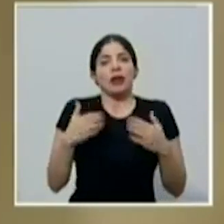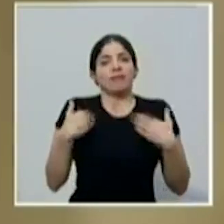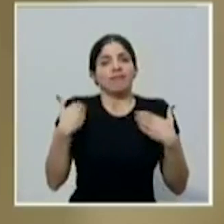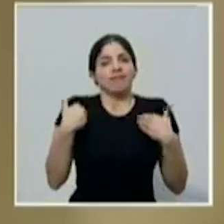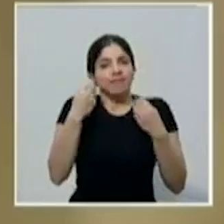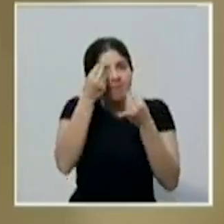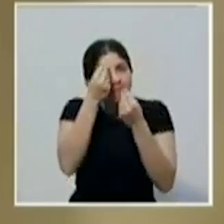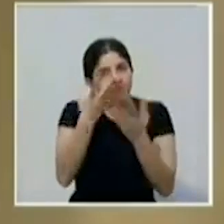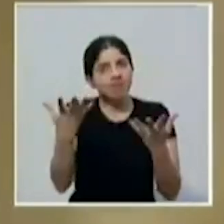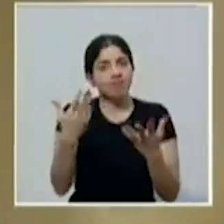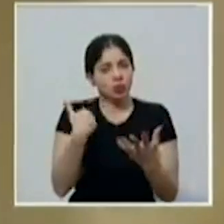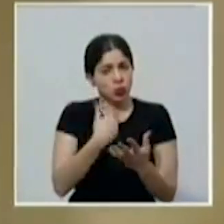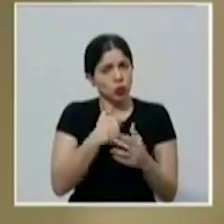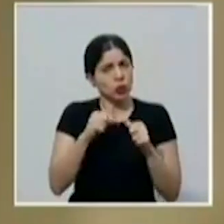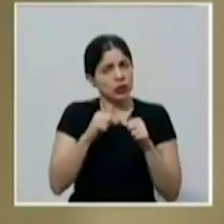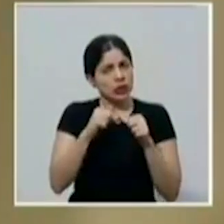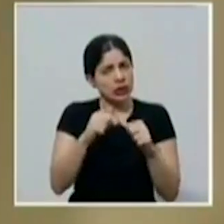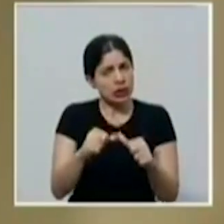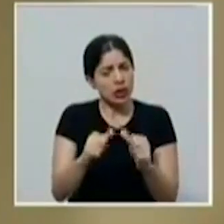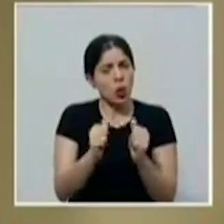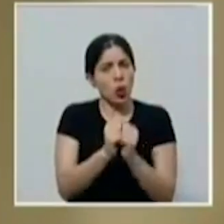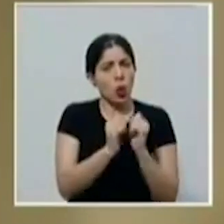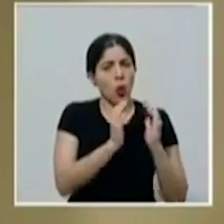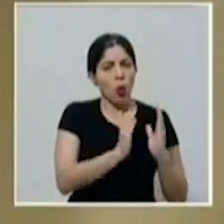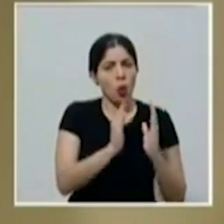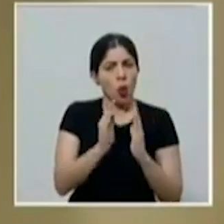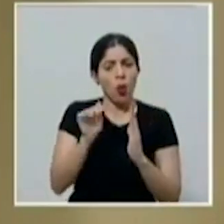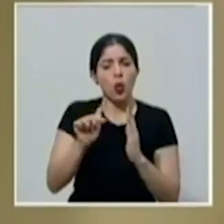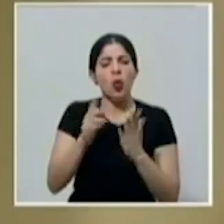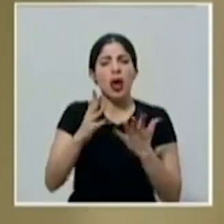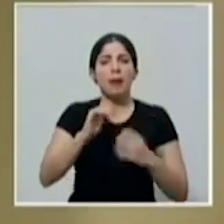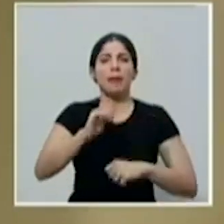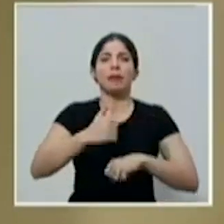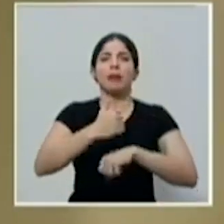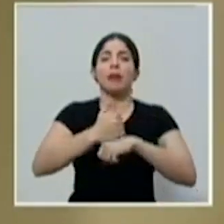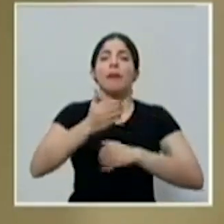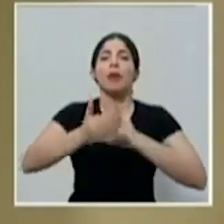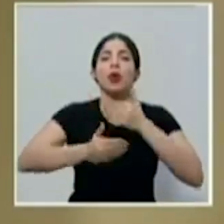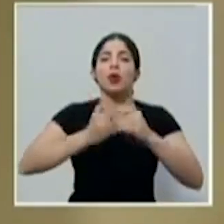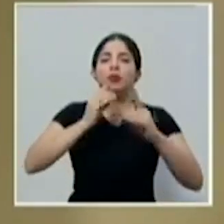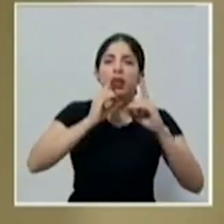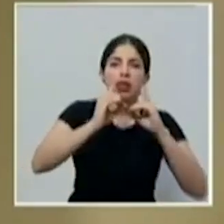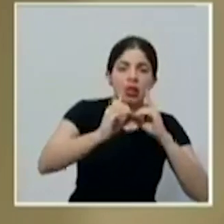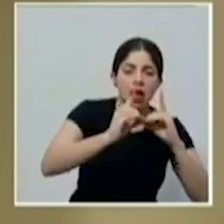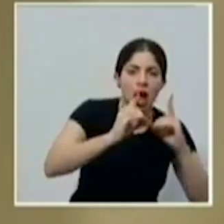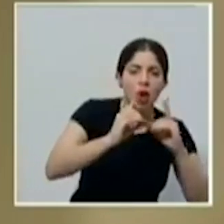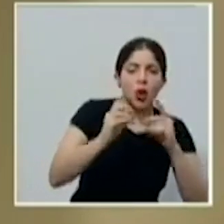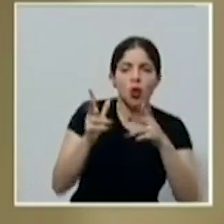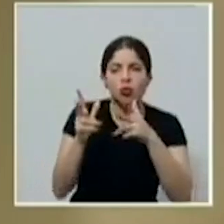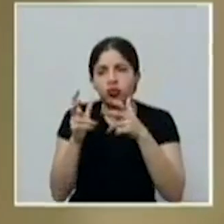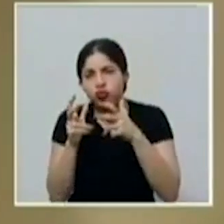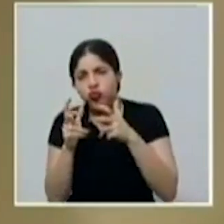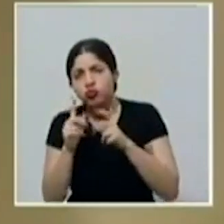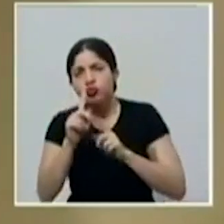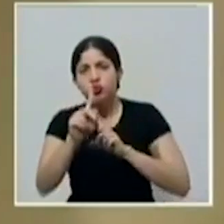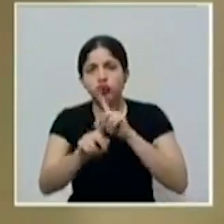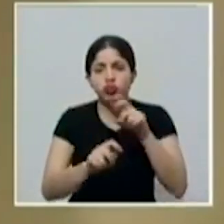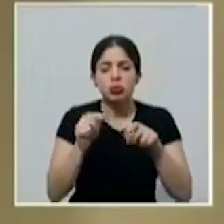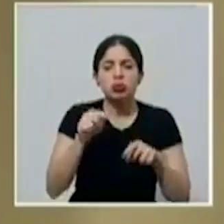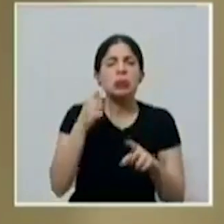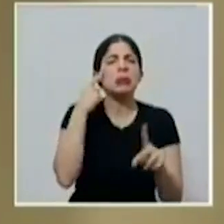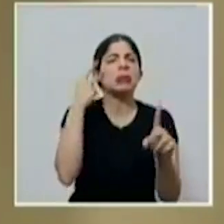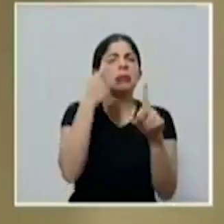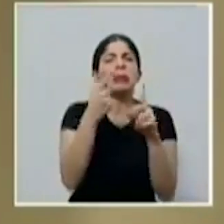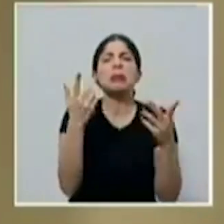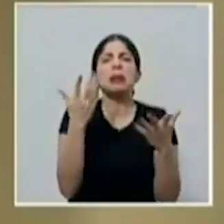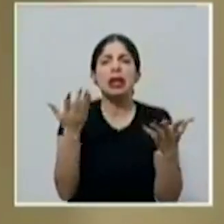que continuamos de manera ordenada con este proceso de diálogo, escucha y consulta para abordar